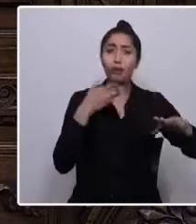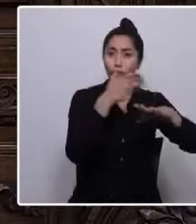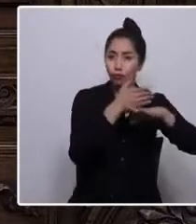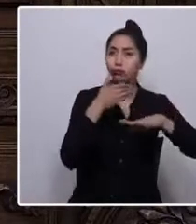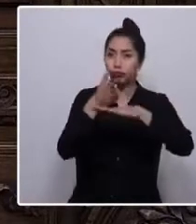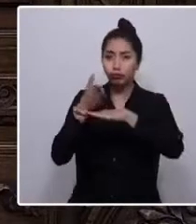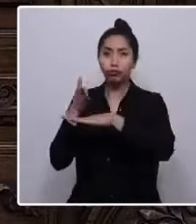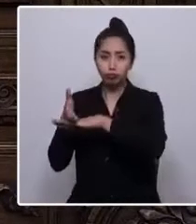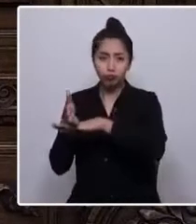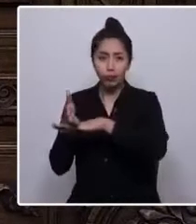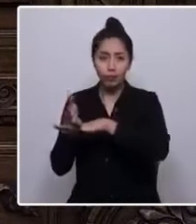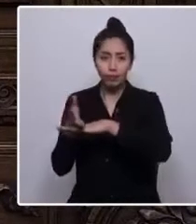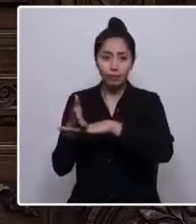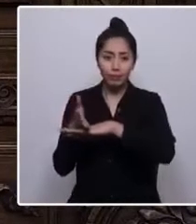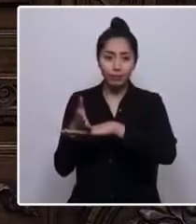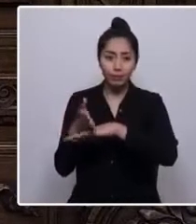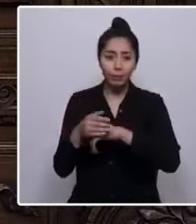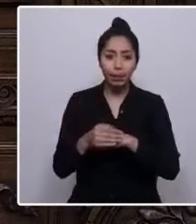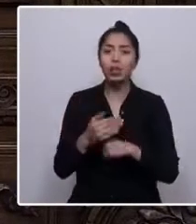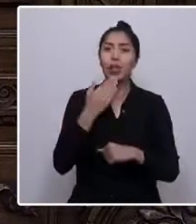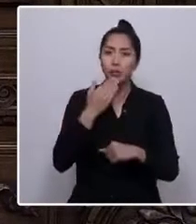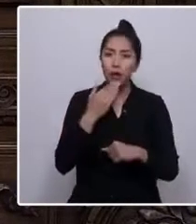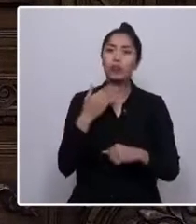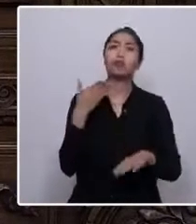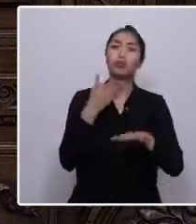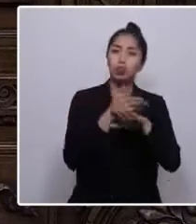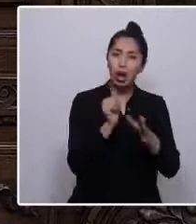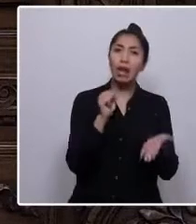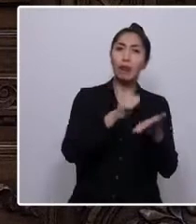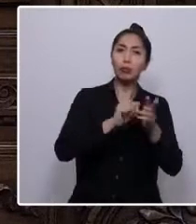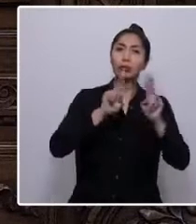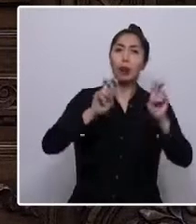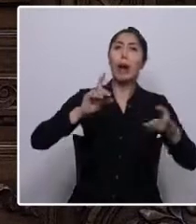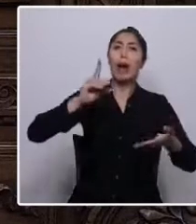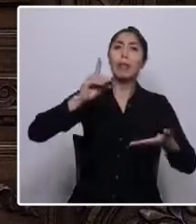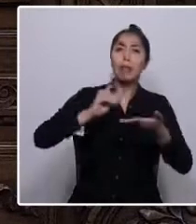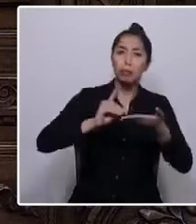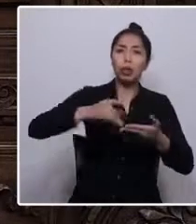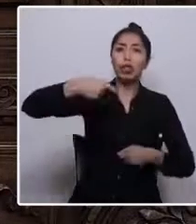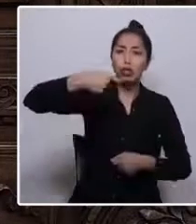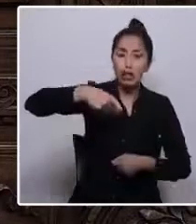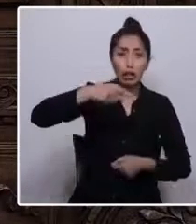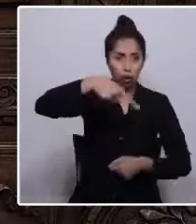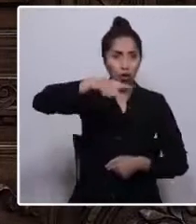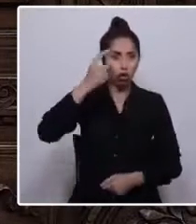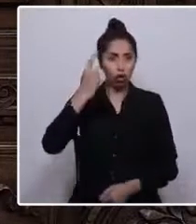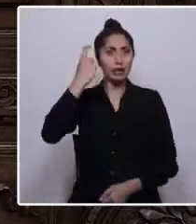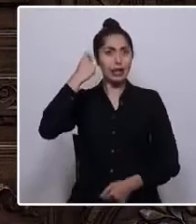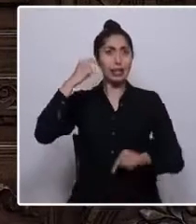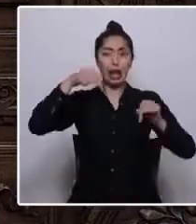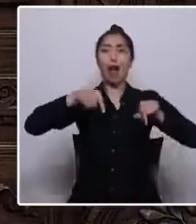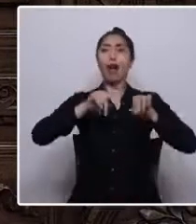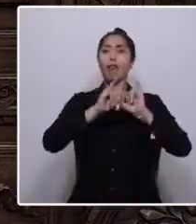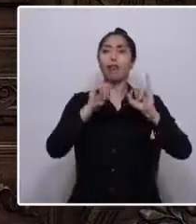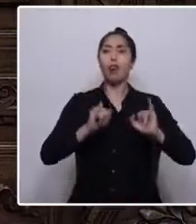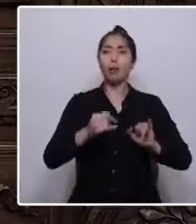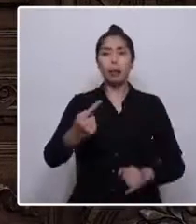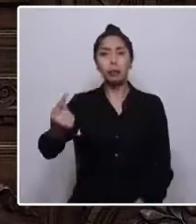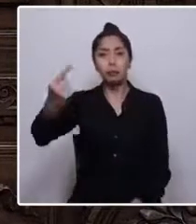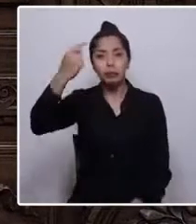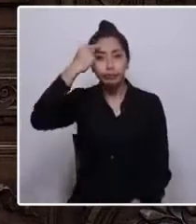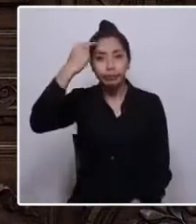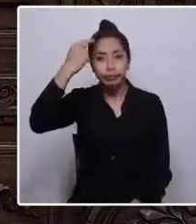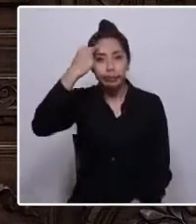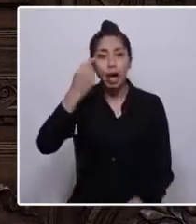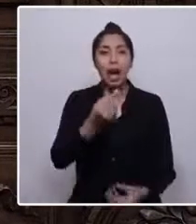del campo. E hinchamos a los diputados y a los senadores para que tomen conciencia que esta forma estúpida de producir alimentos con veneno no debe